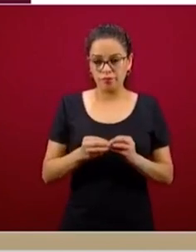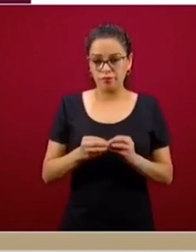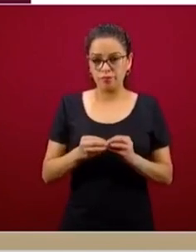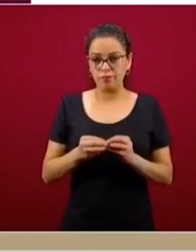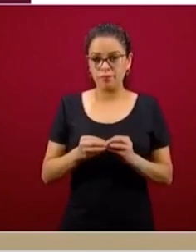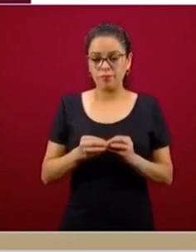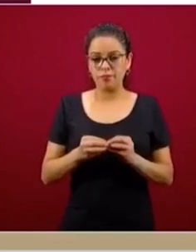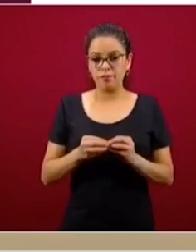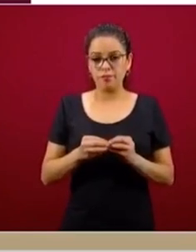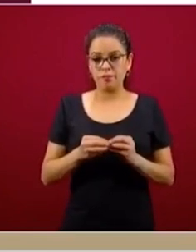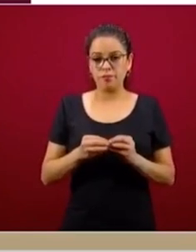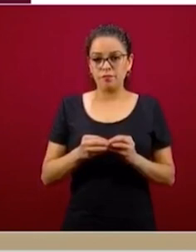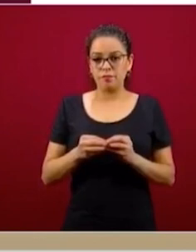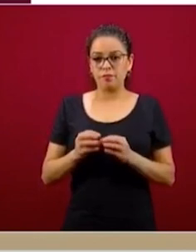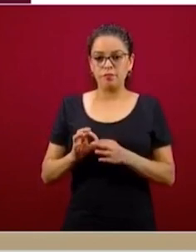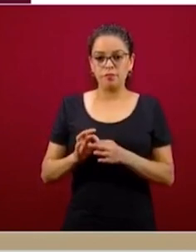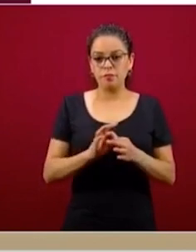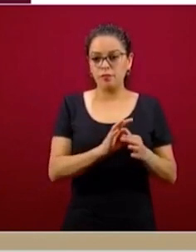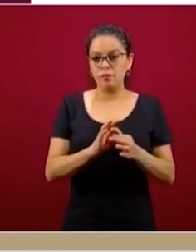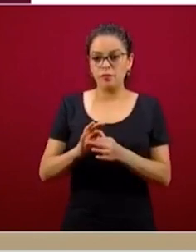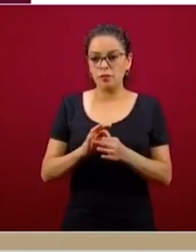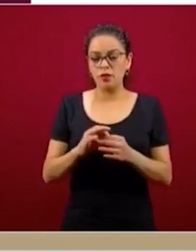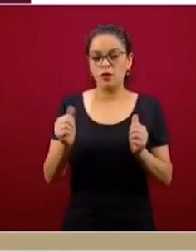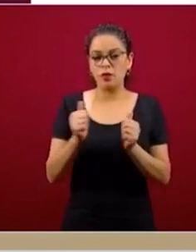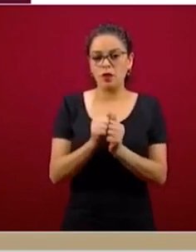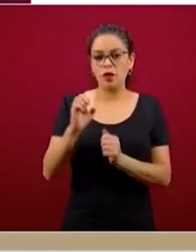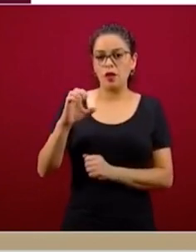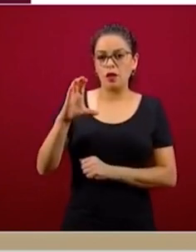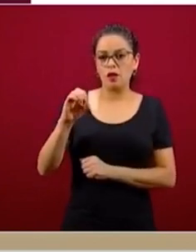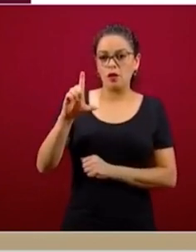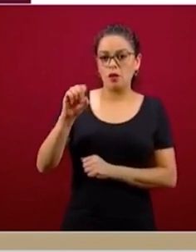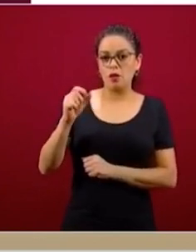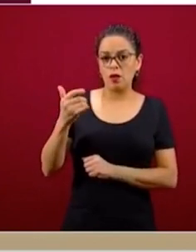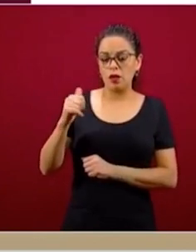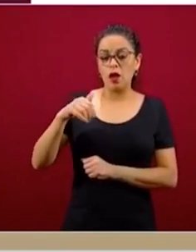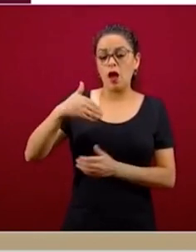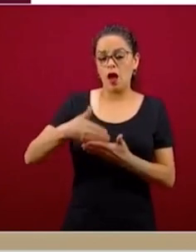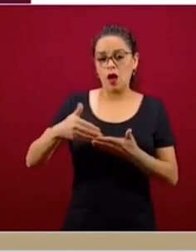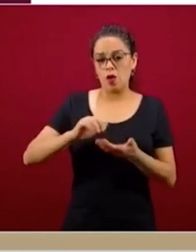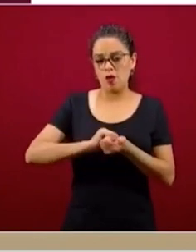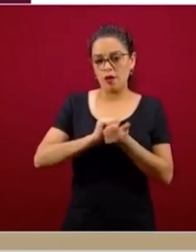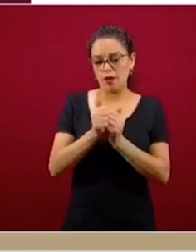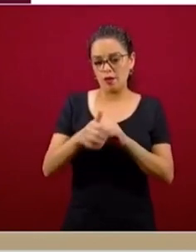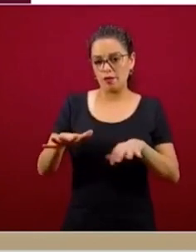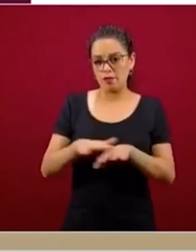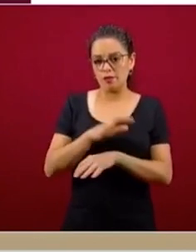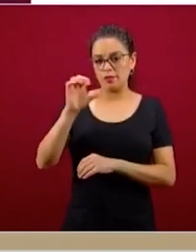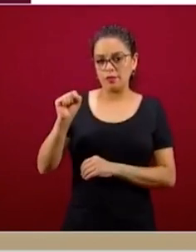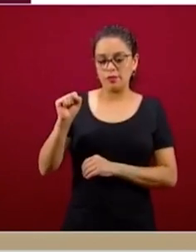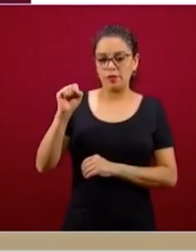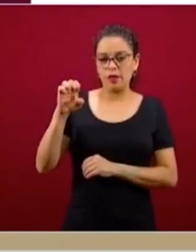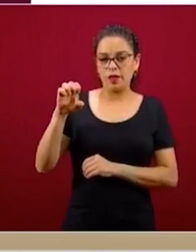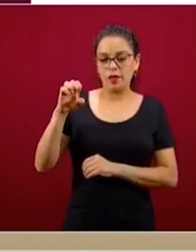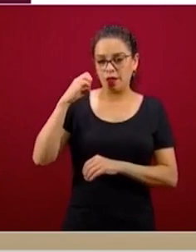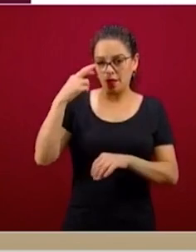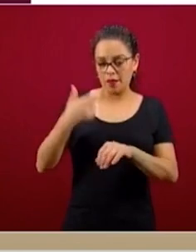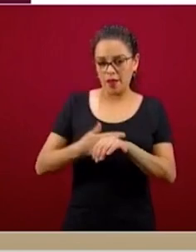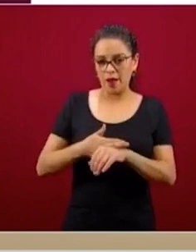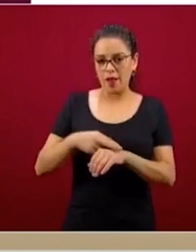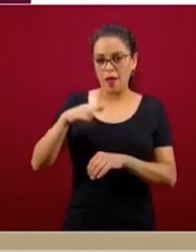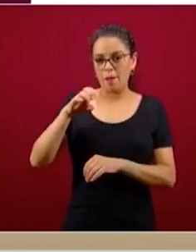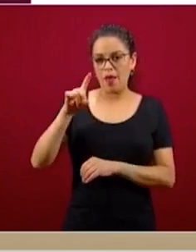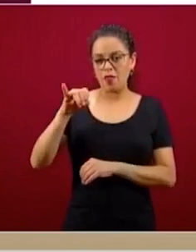en su momento ecología, hoy es la Secretaría de Medio Ambiente y Recursos Naturales, y la